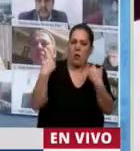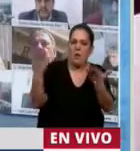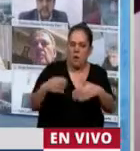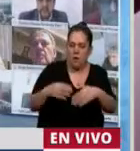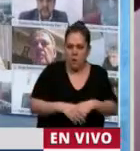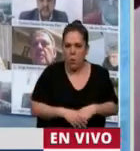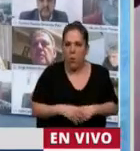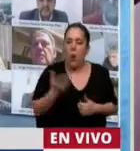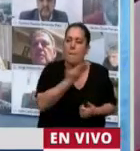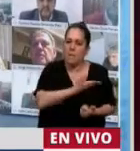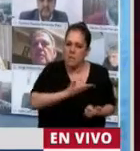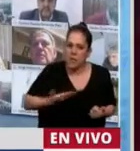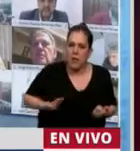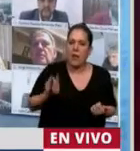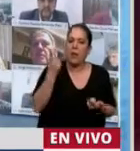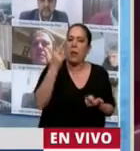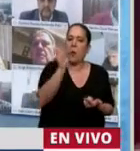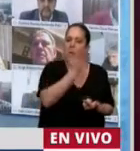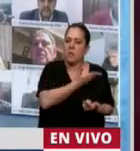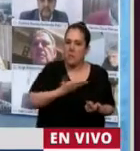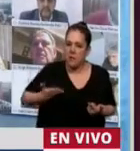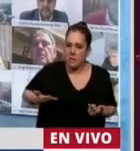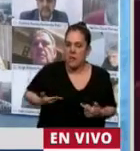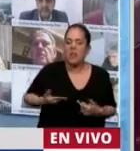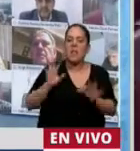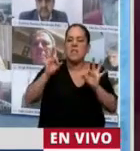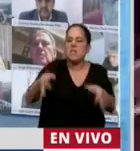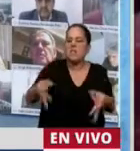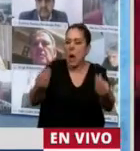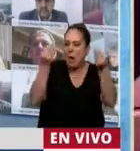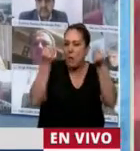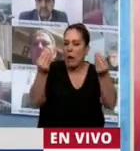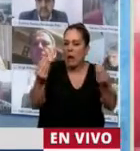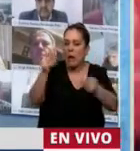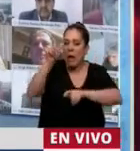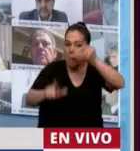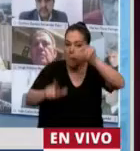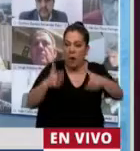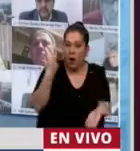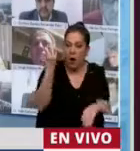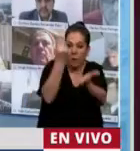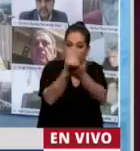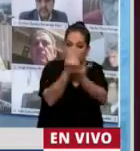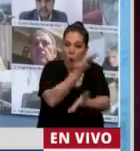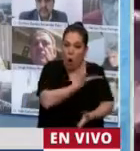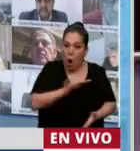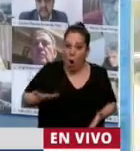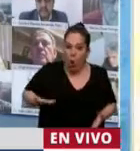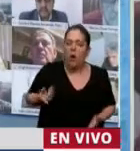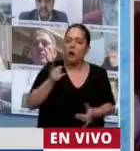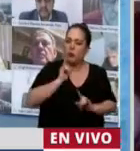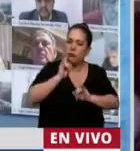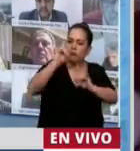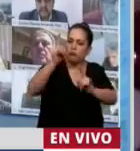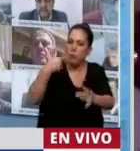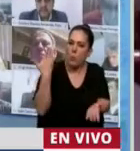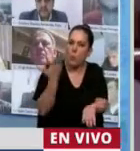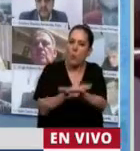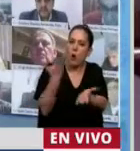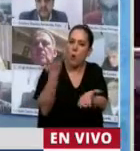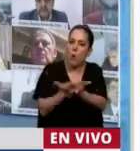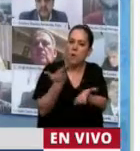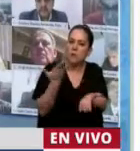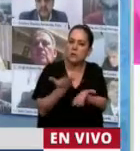De lo que se trata es no dejarse influenciar por mentiras, por noticias falsas,